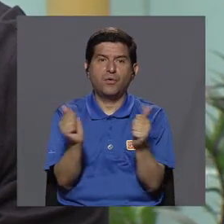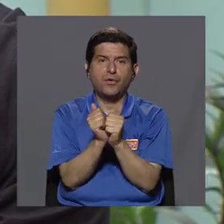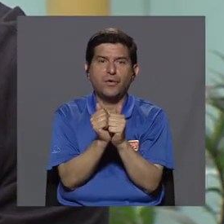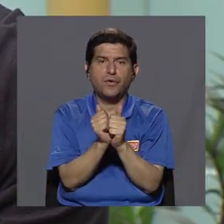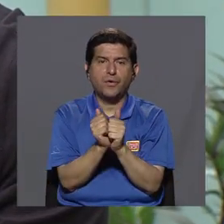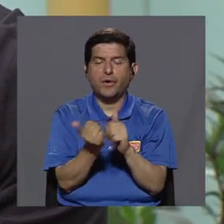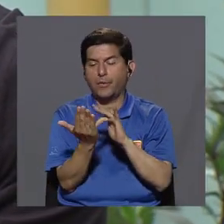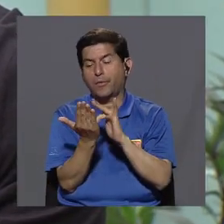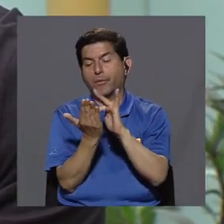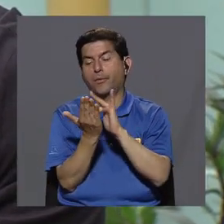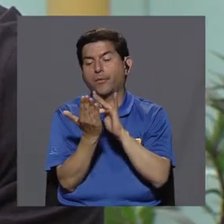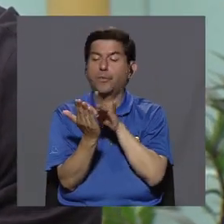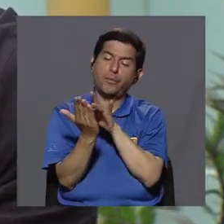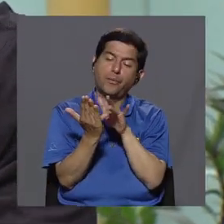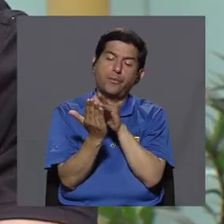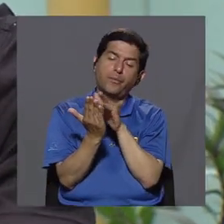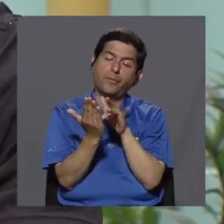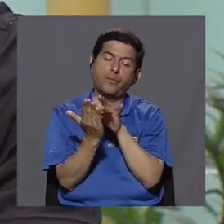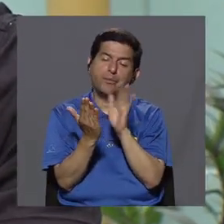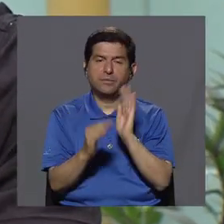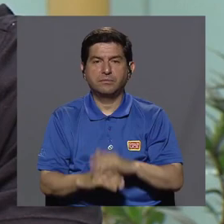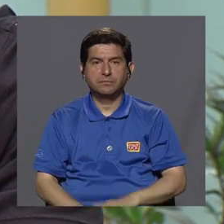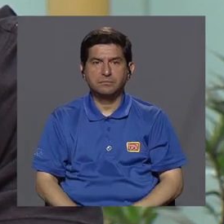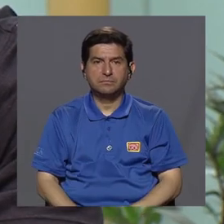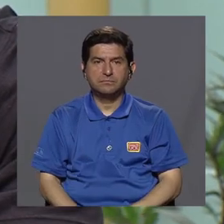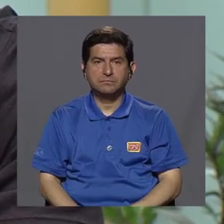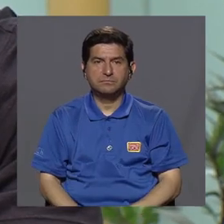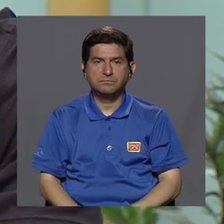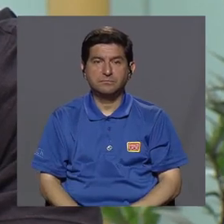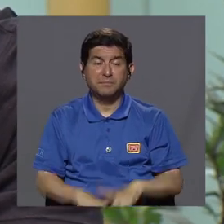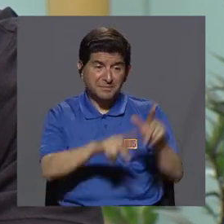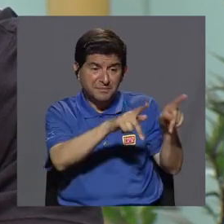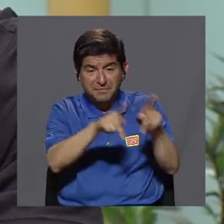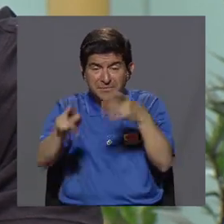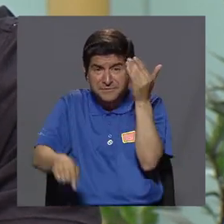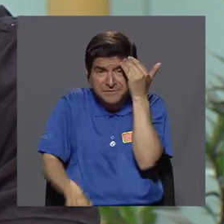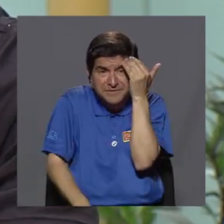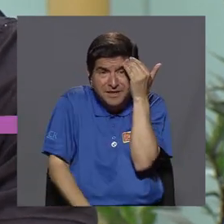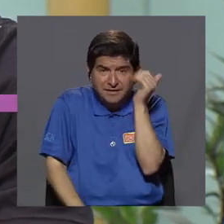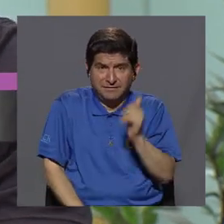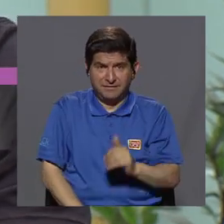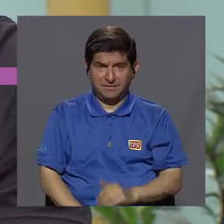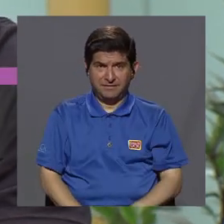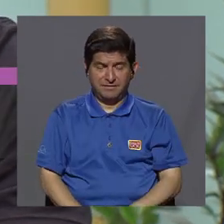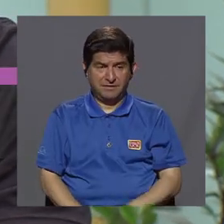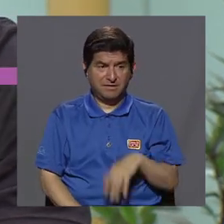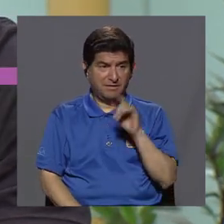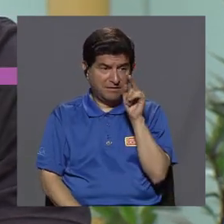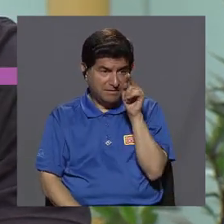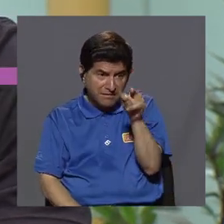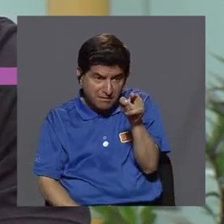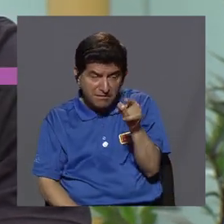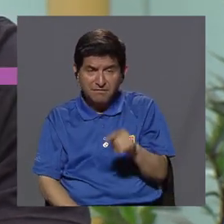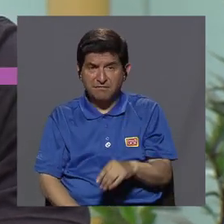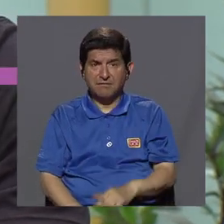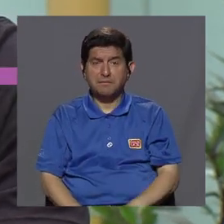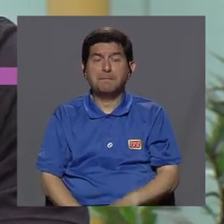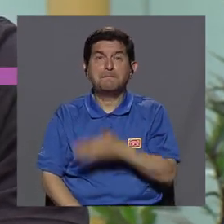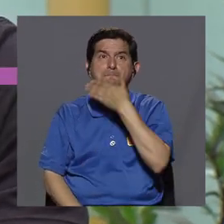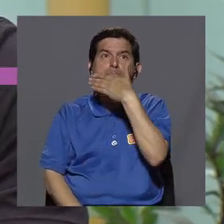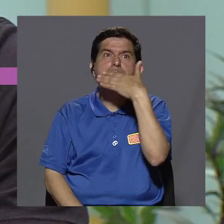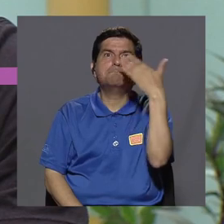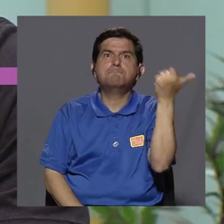interactuamos con nuestro, con nuestro dispositivo móvil, verdad, entonces, si las personas supieran, que la,